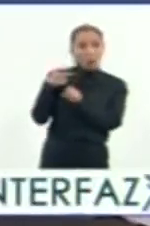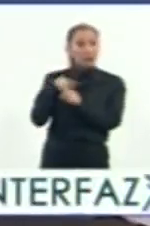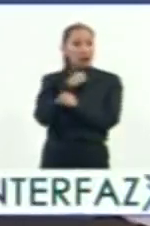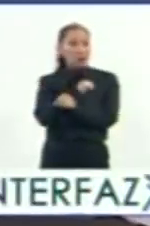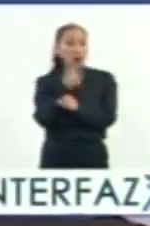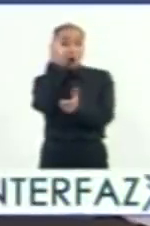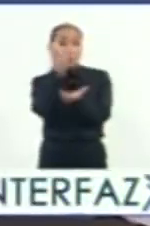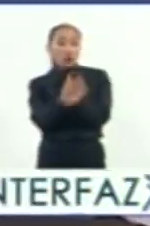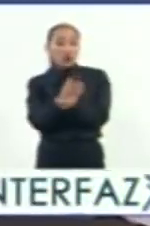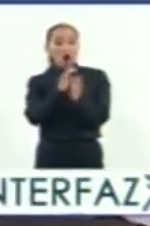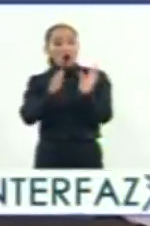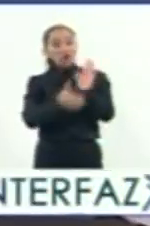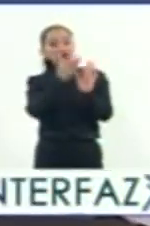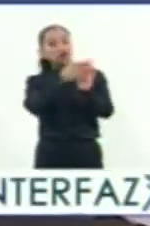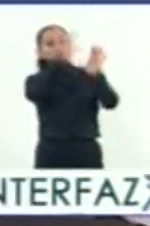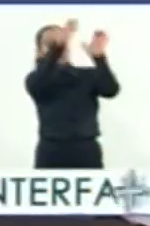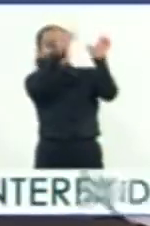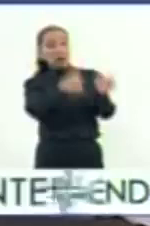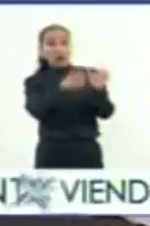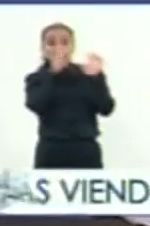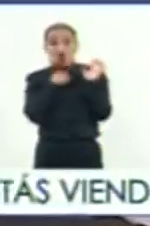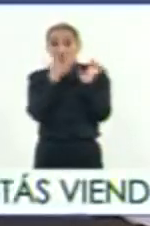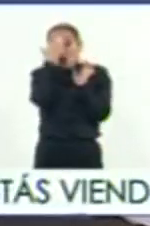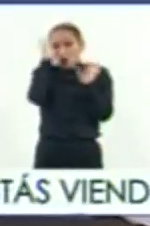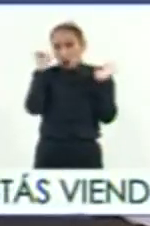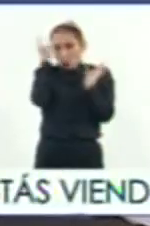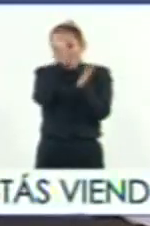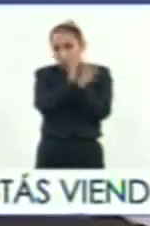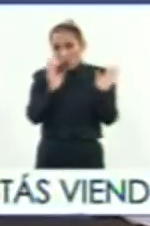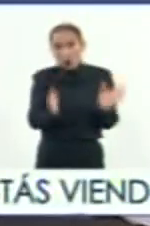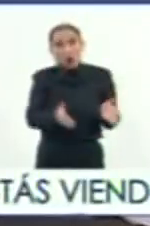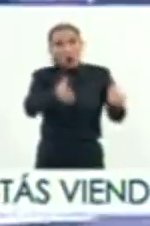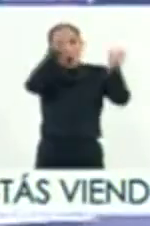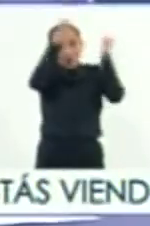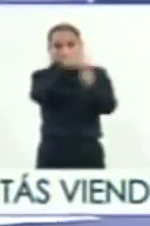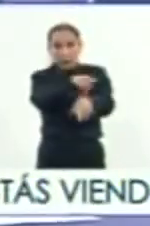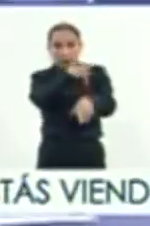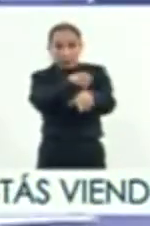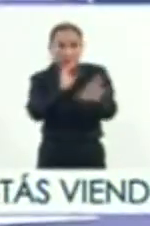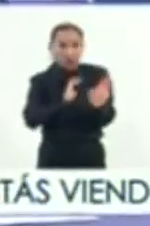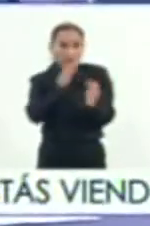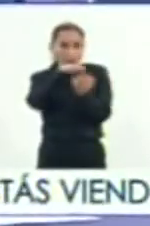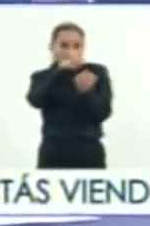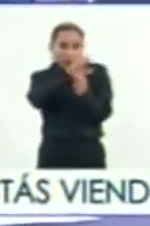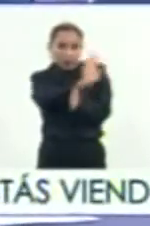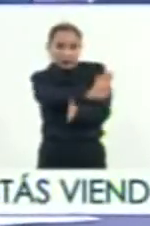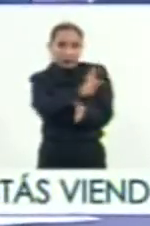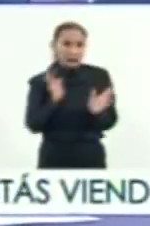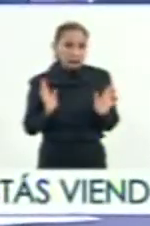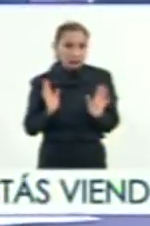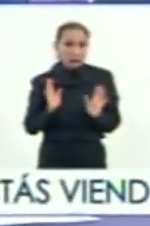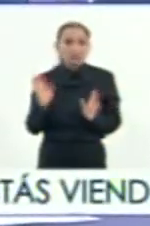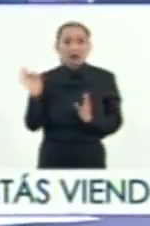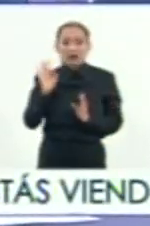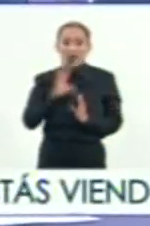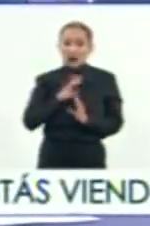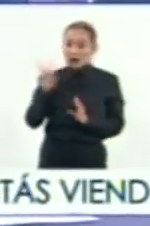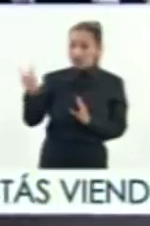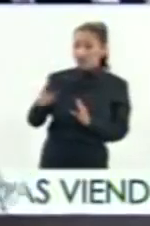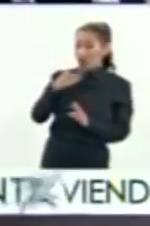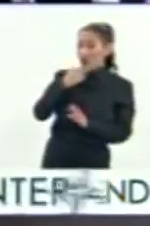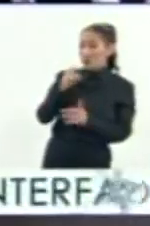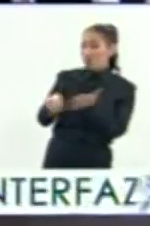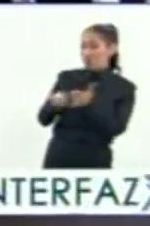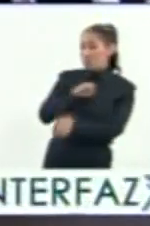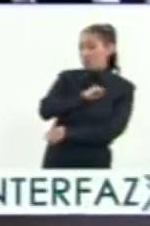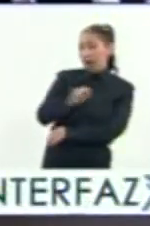decías, es el único monumento que hay de Hernán Cortés. yo conozco, por lo menos es el único. A tú como investigador, pero a lo mejor sí es cierto, se le ha querido